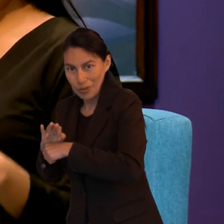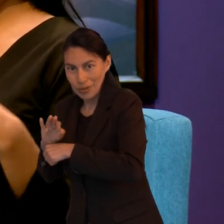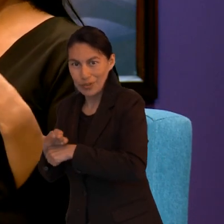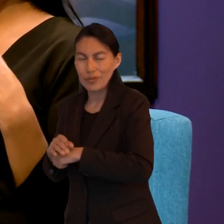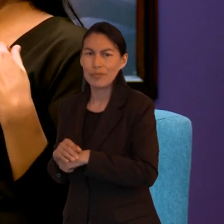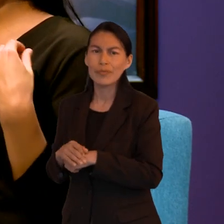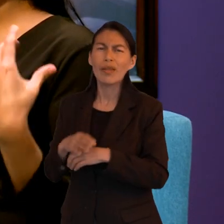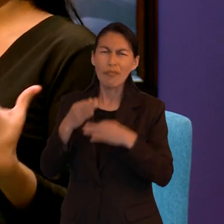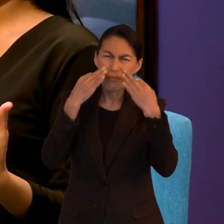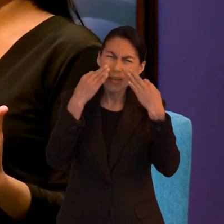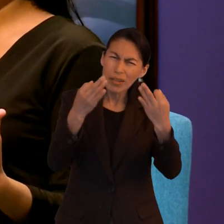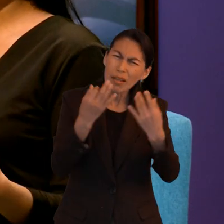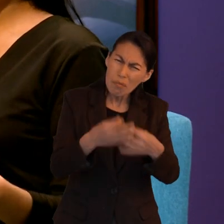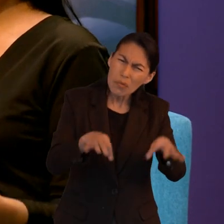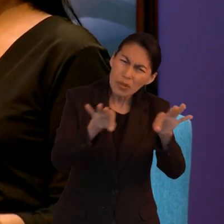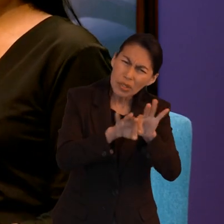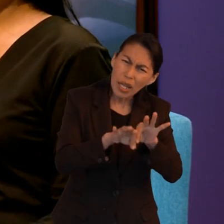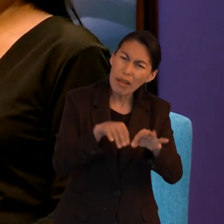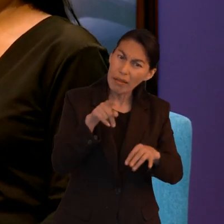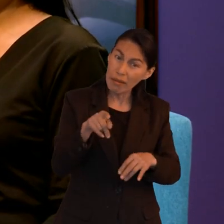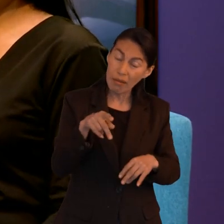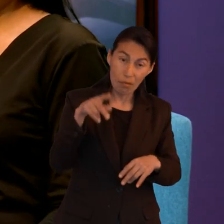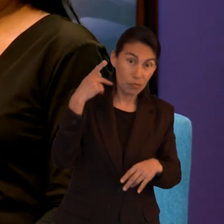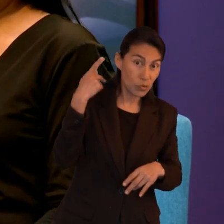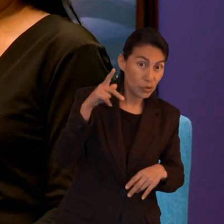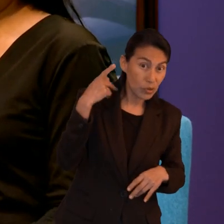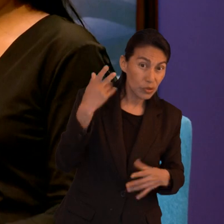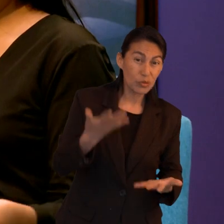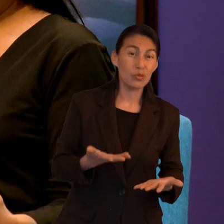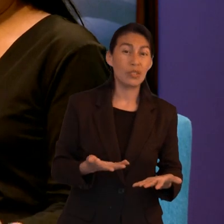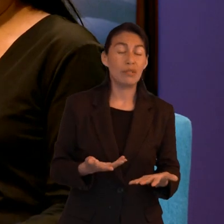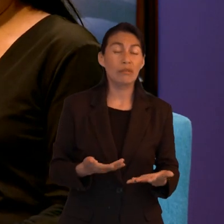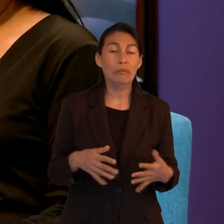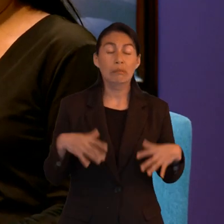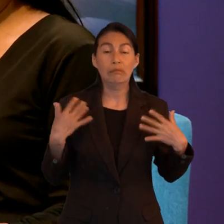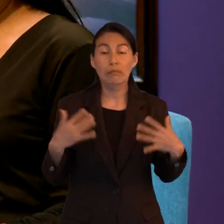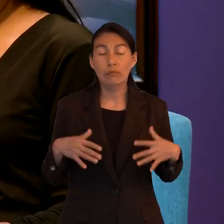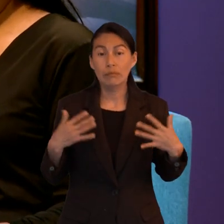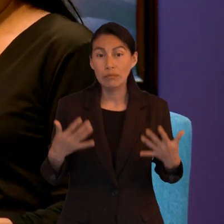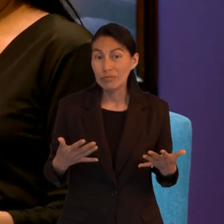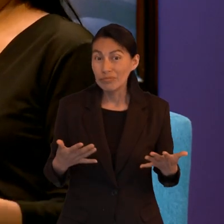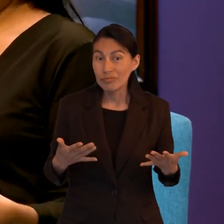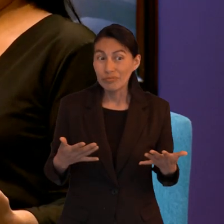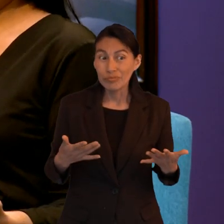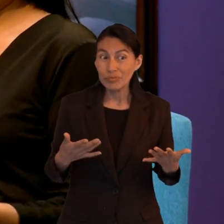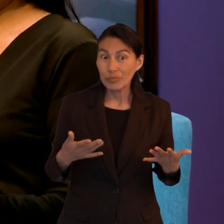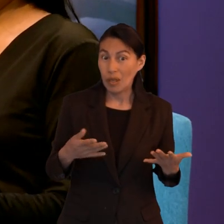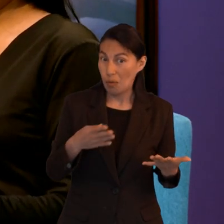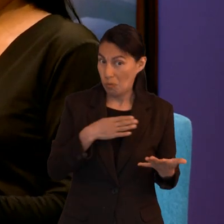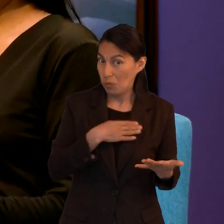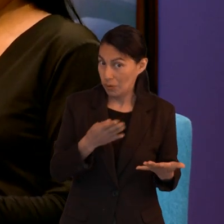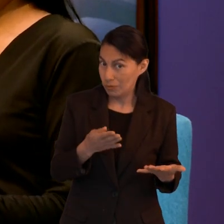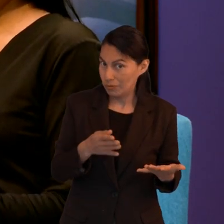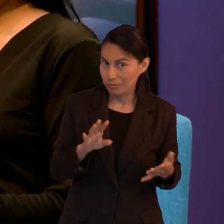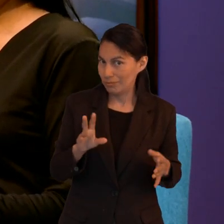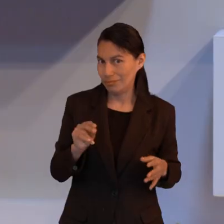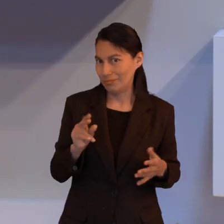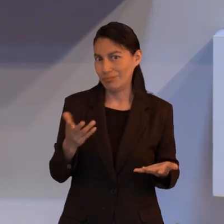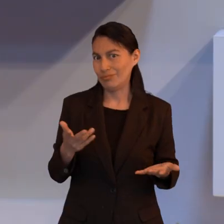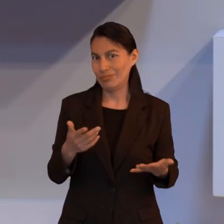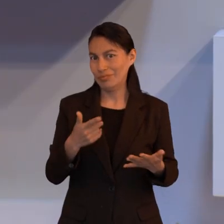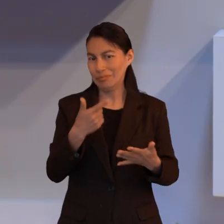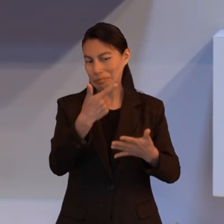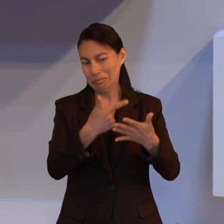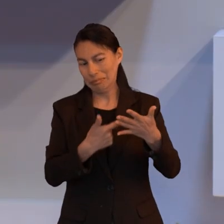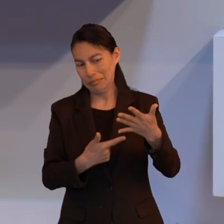ella no conocía incluso pues la profesión que tenía bueno ella era una ramera pues era algo que no no